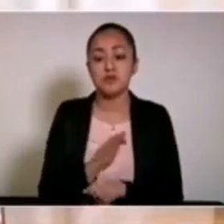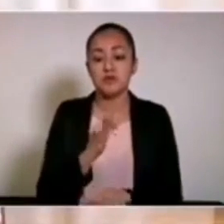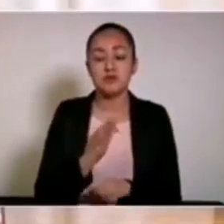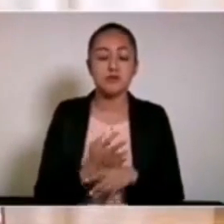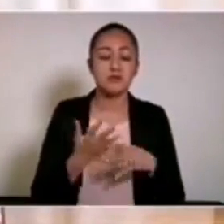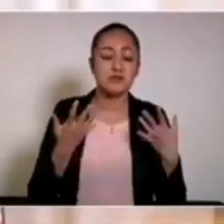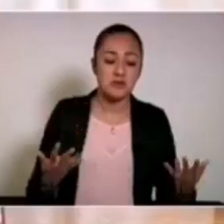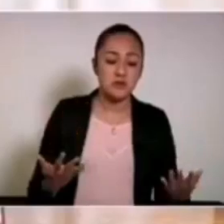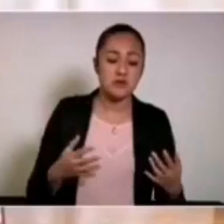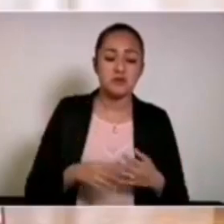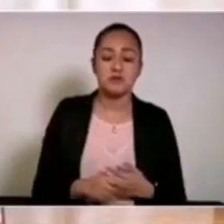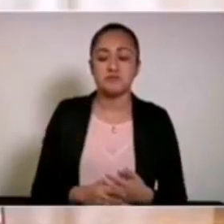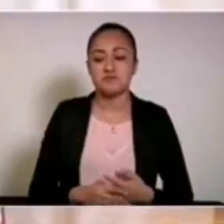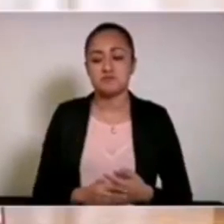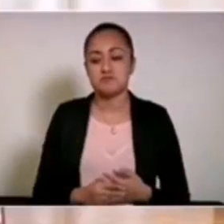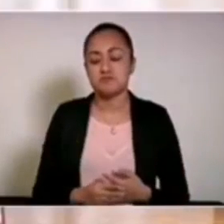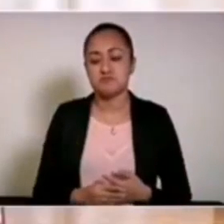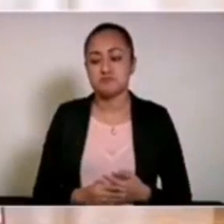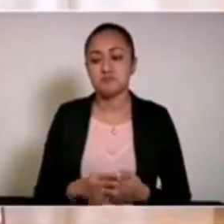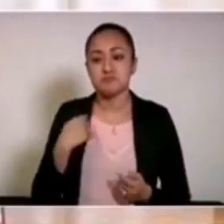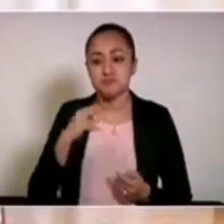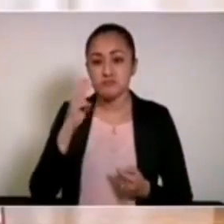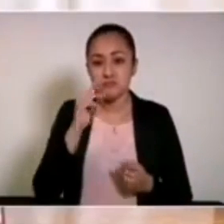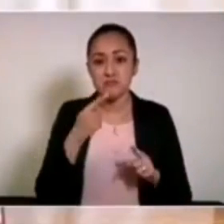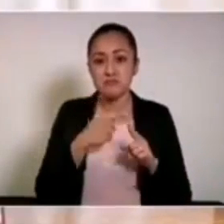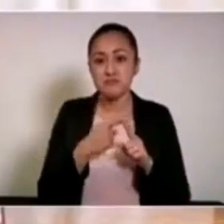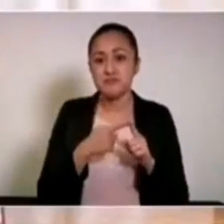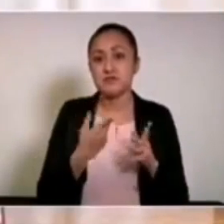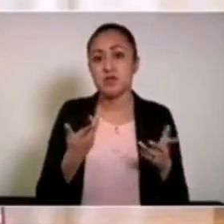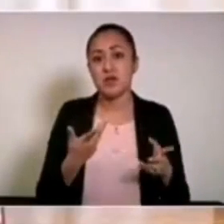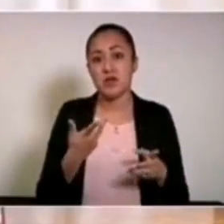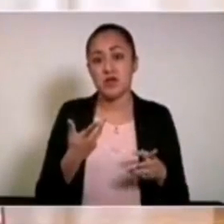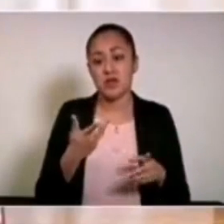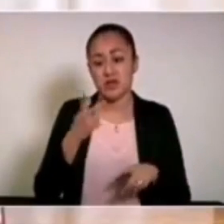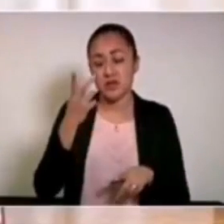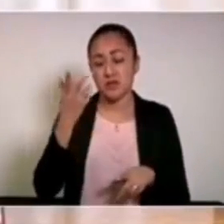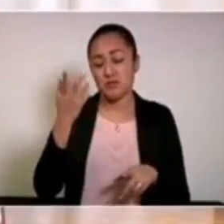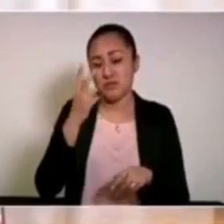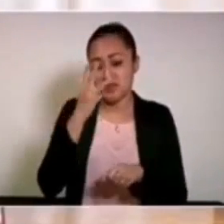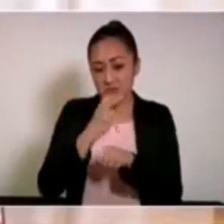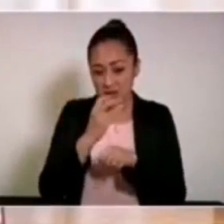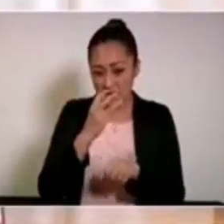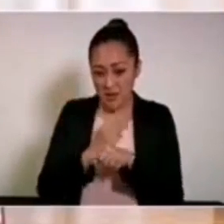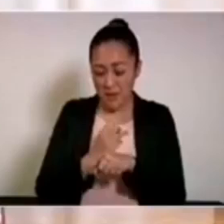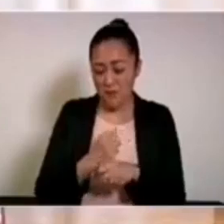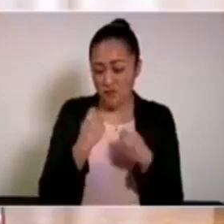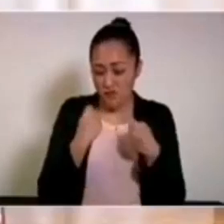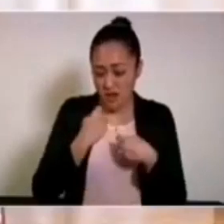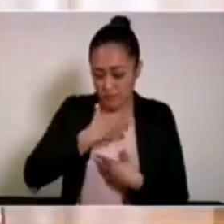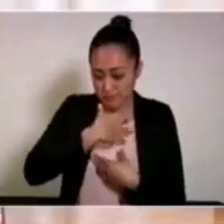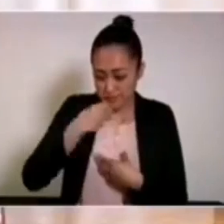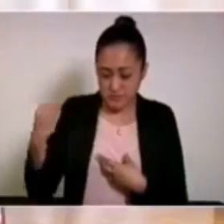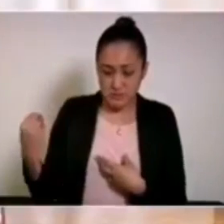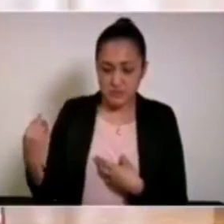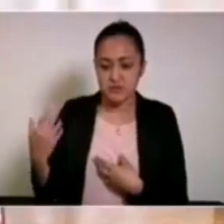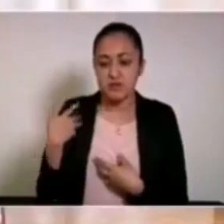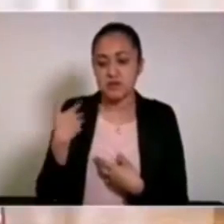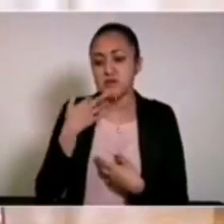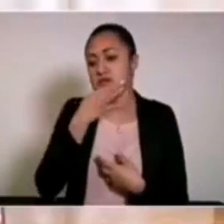si vemos la llegada de la tercera ola, pues vamos a anunciar